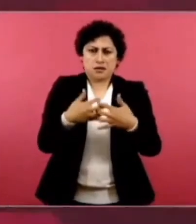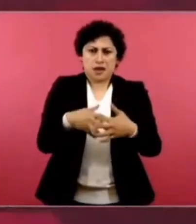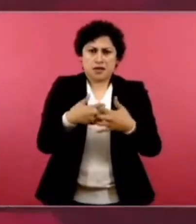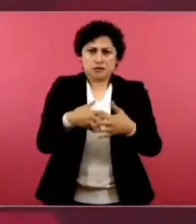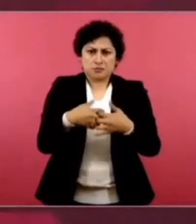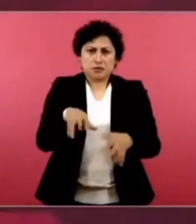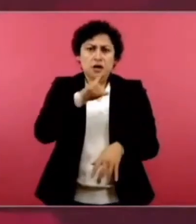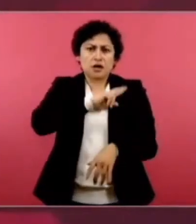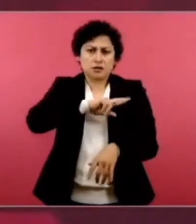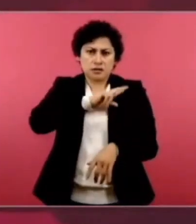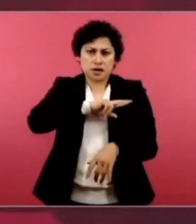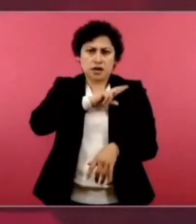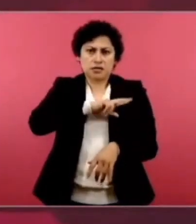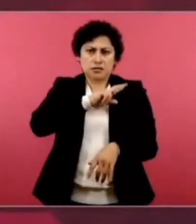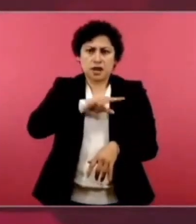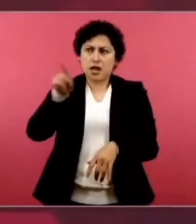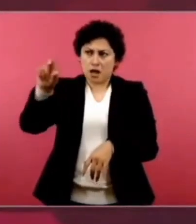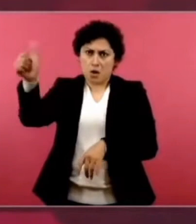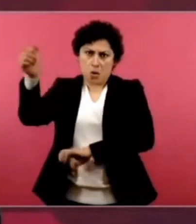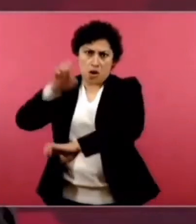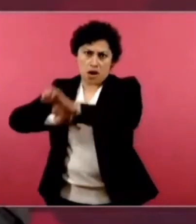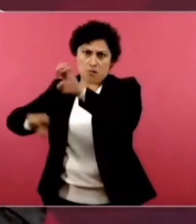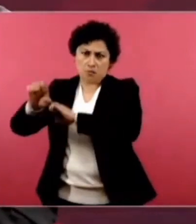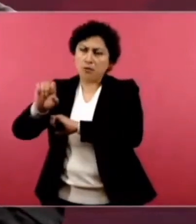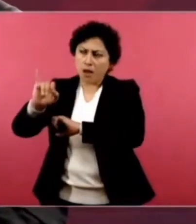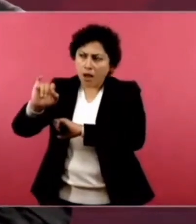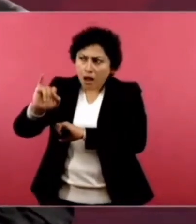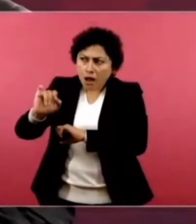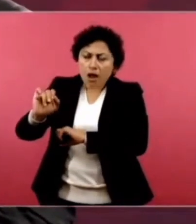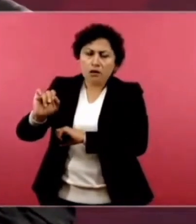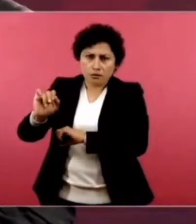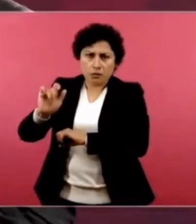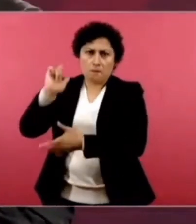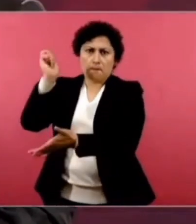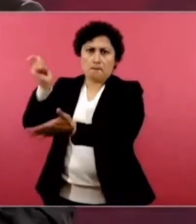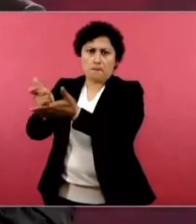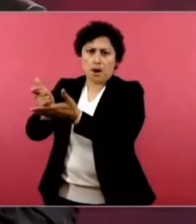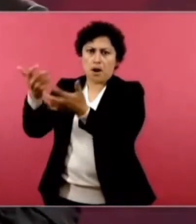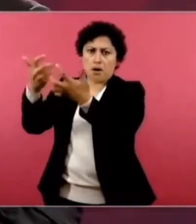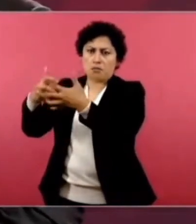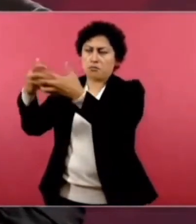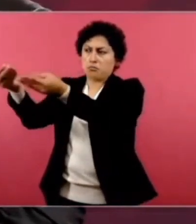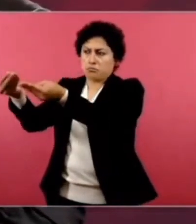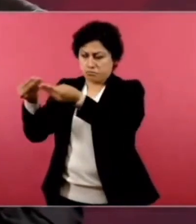se le paga a la empresa que perfora y